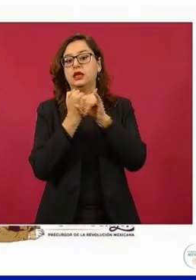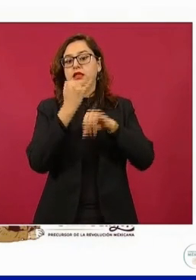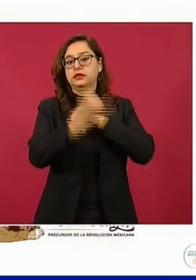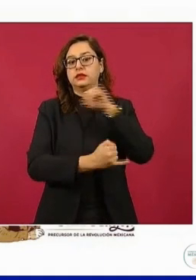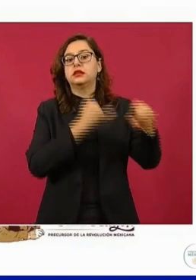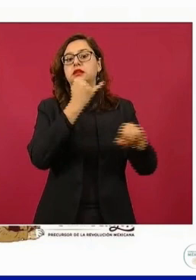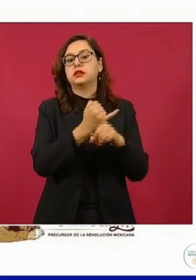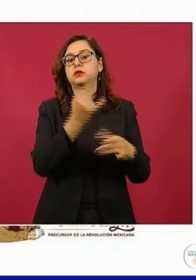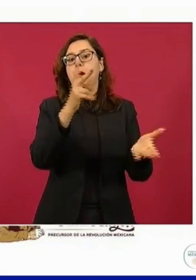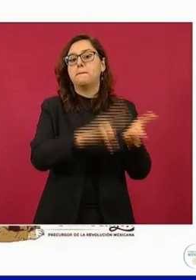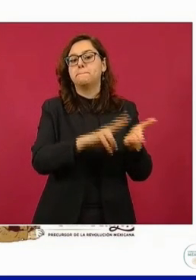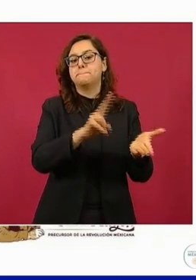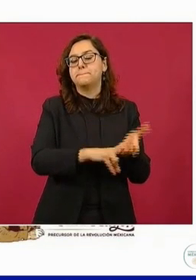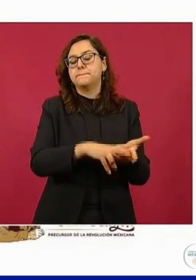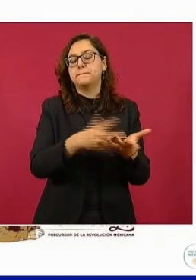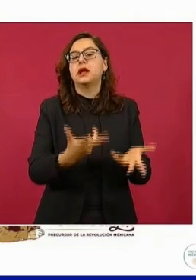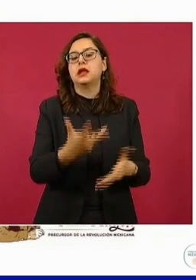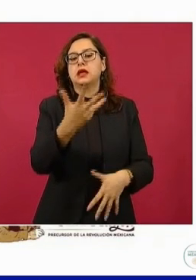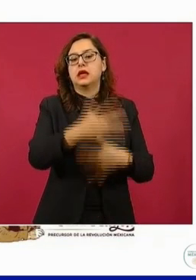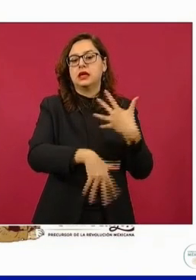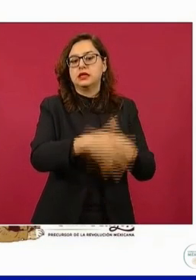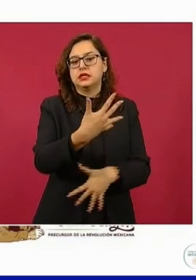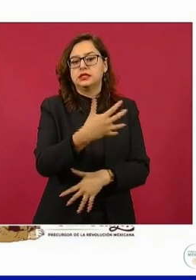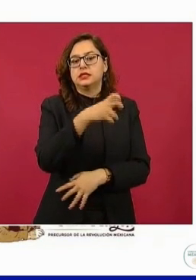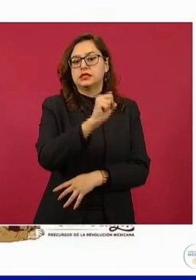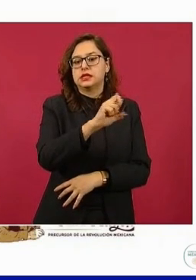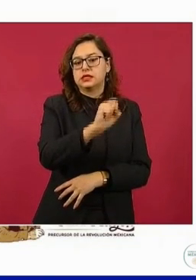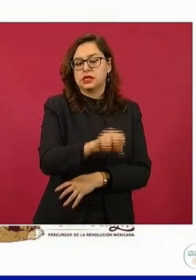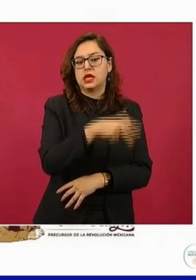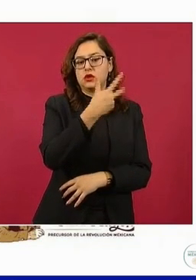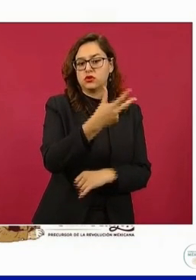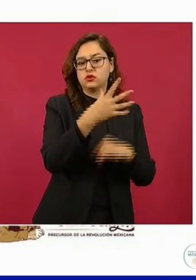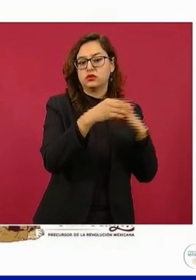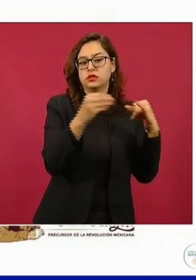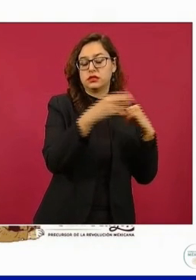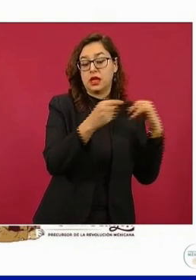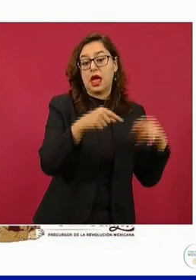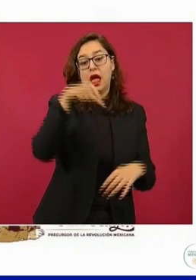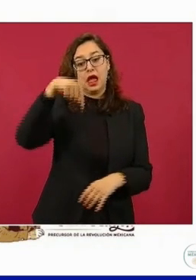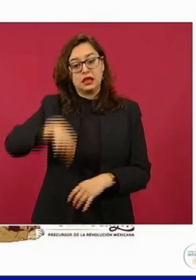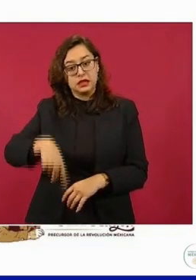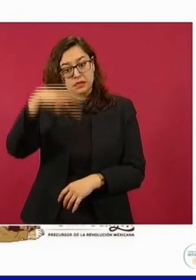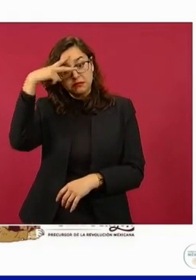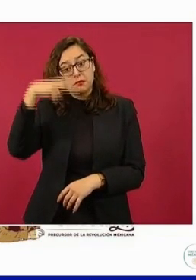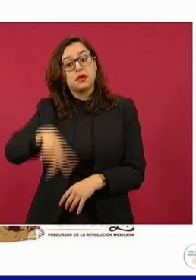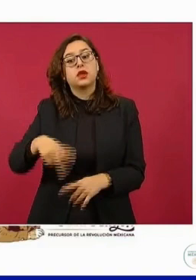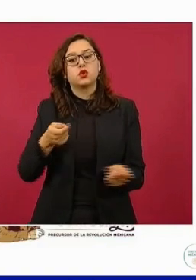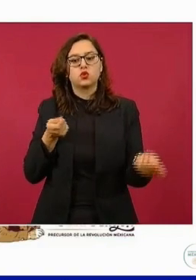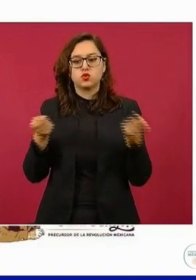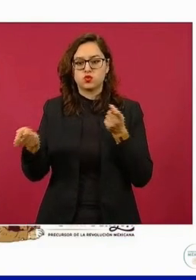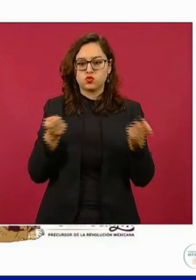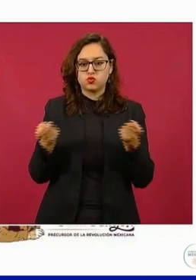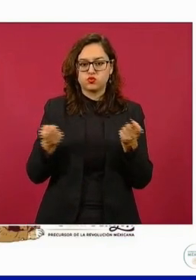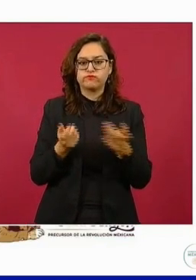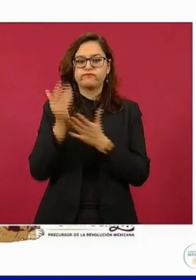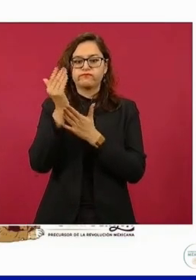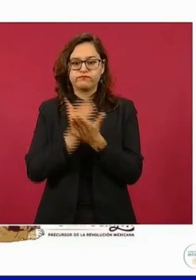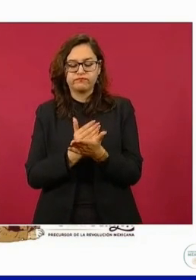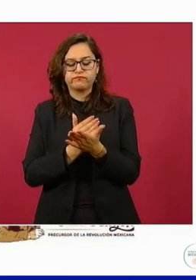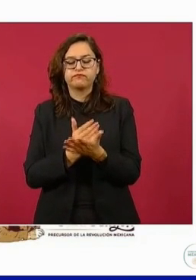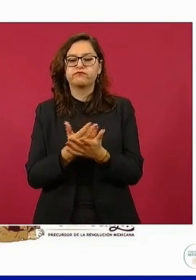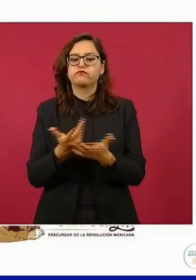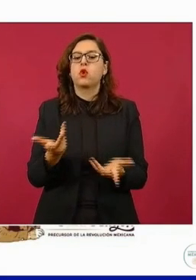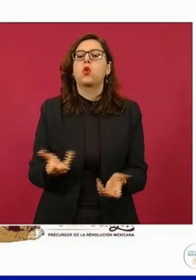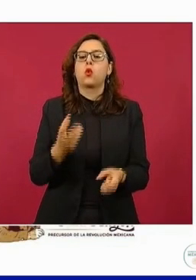a litros, 15 pesos con 68 centavos, el precio promedio de los 145 precios